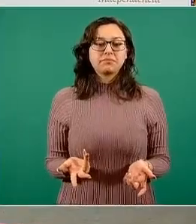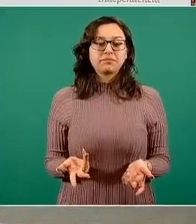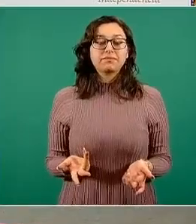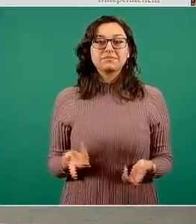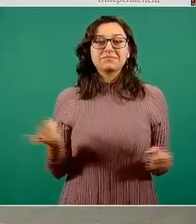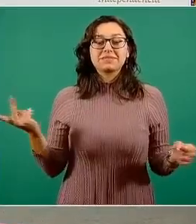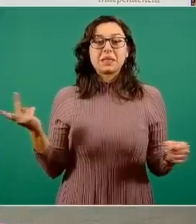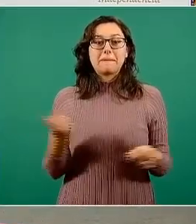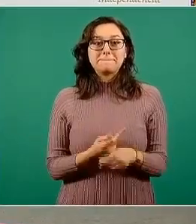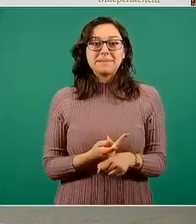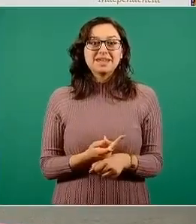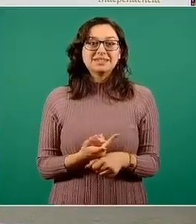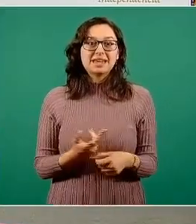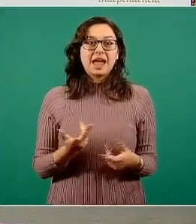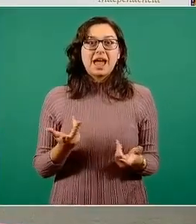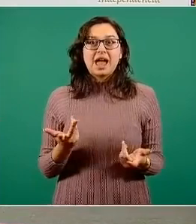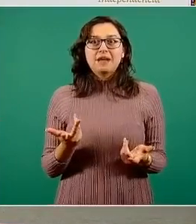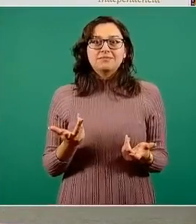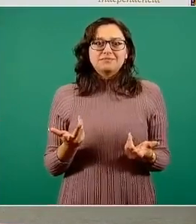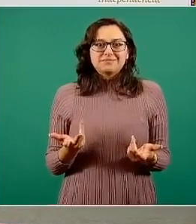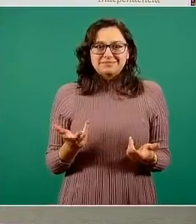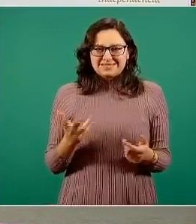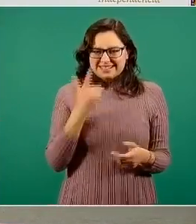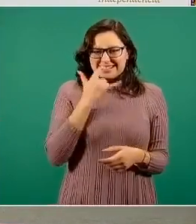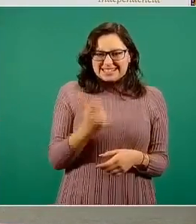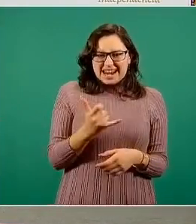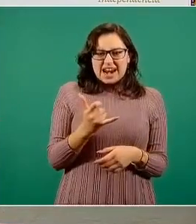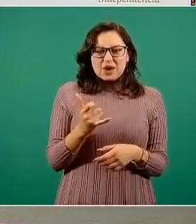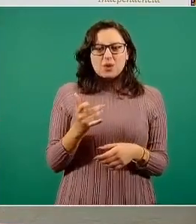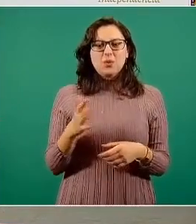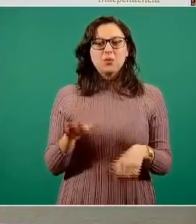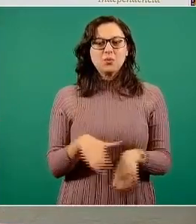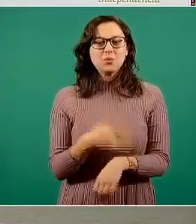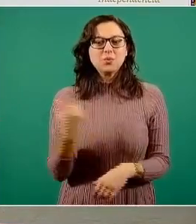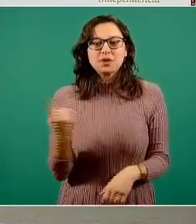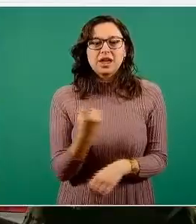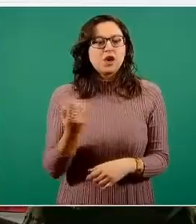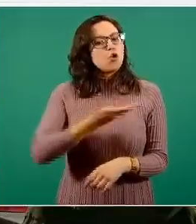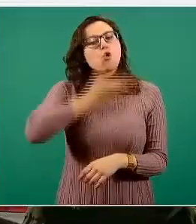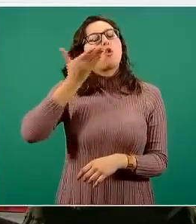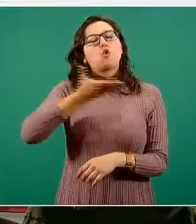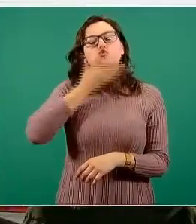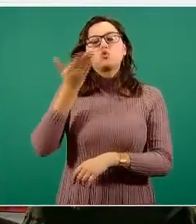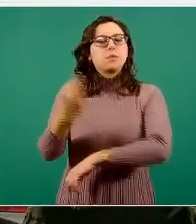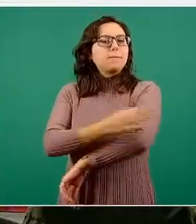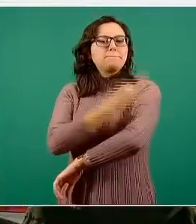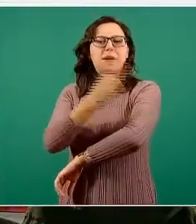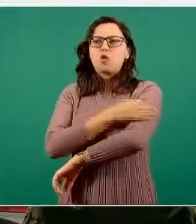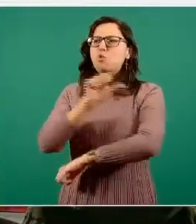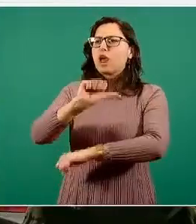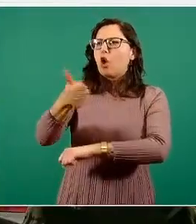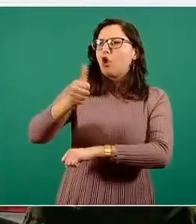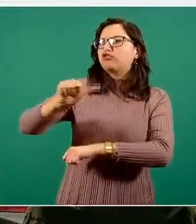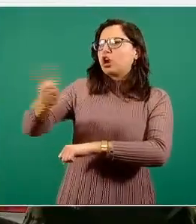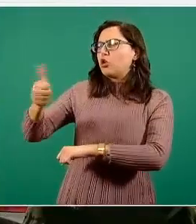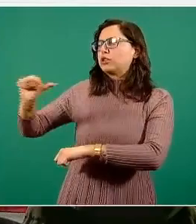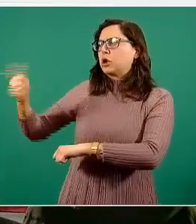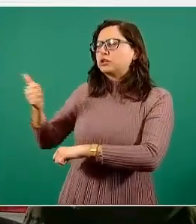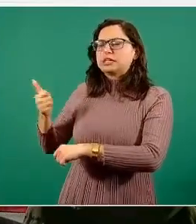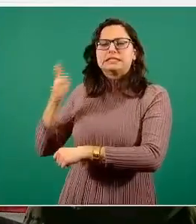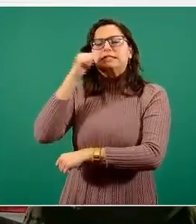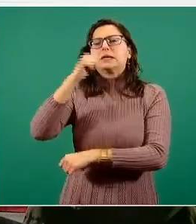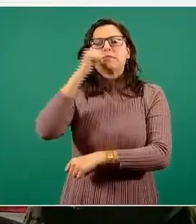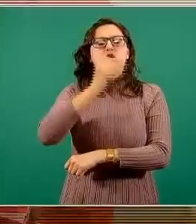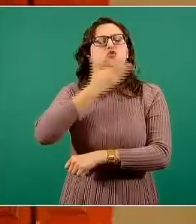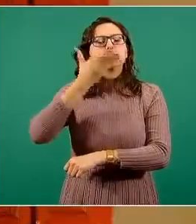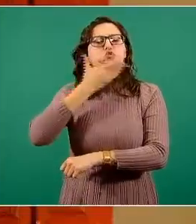históricamente el programa de vacunación consideraba un desaprovechamiento o desperdicio de más del quince